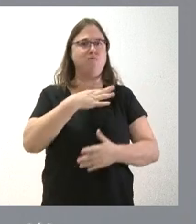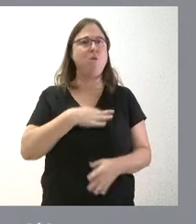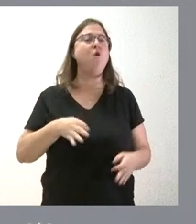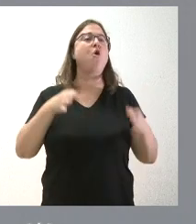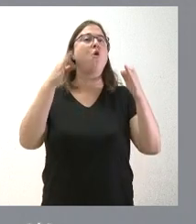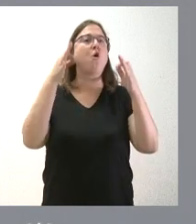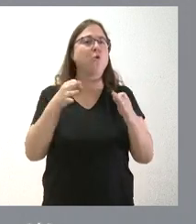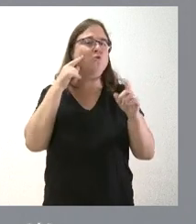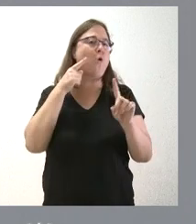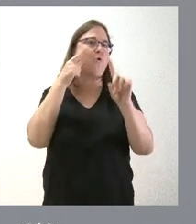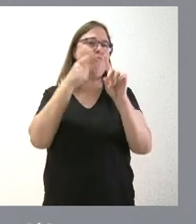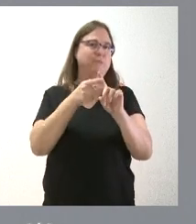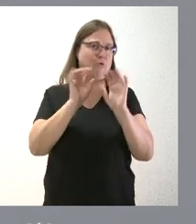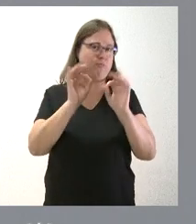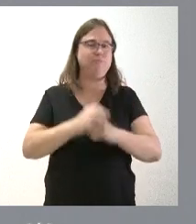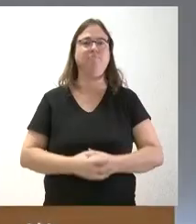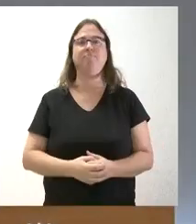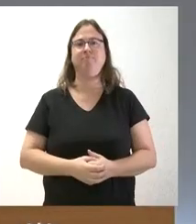nuestra misión y en que estamos involucrados.